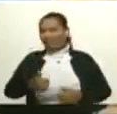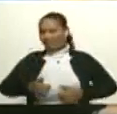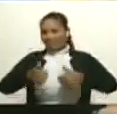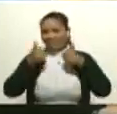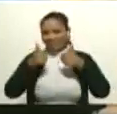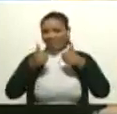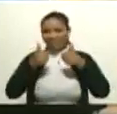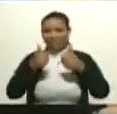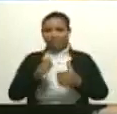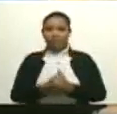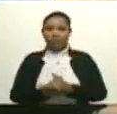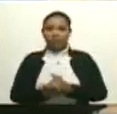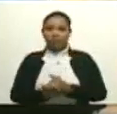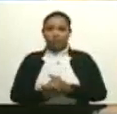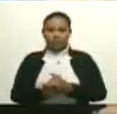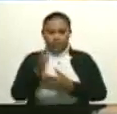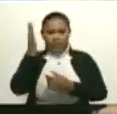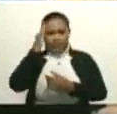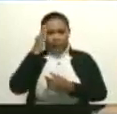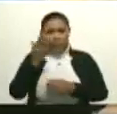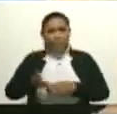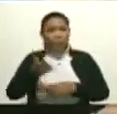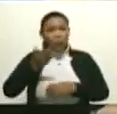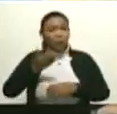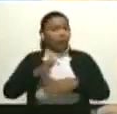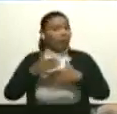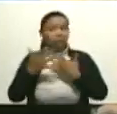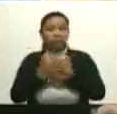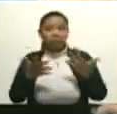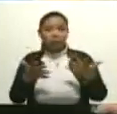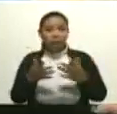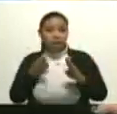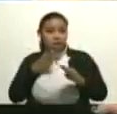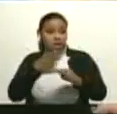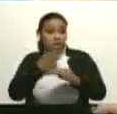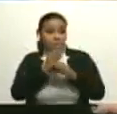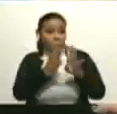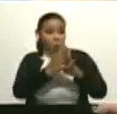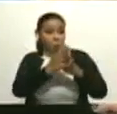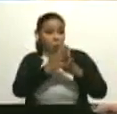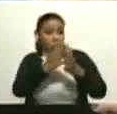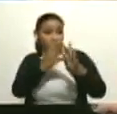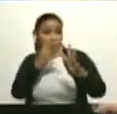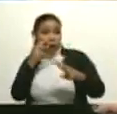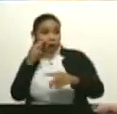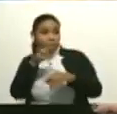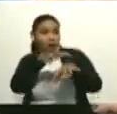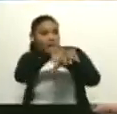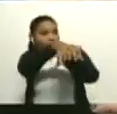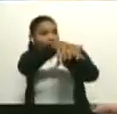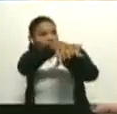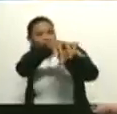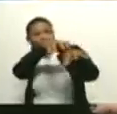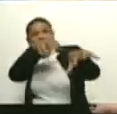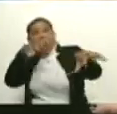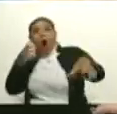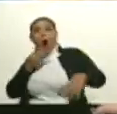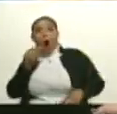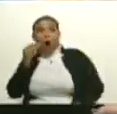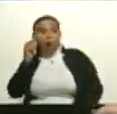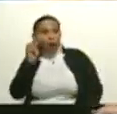Una de las cosas más importantes es estar en la cola de cada espectáculo y ver a gente joven